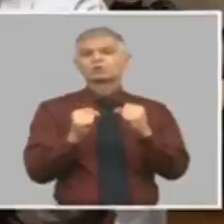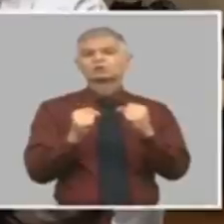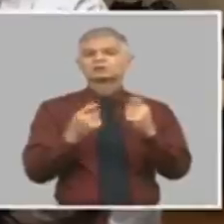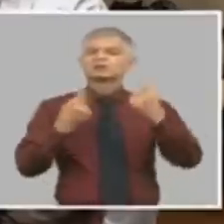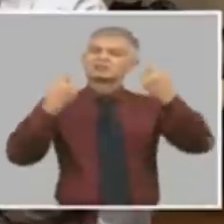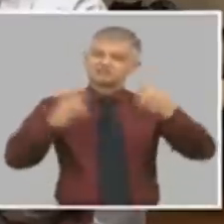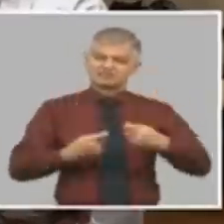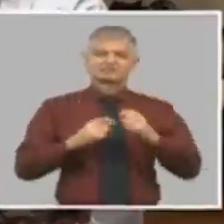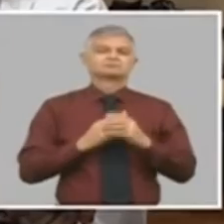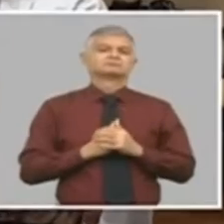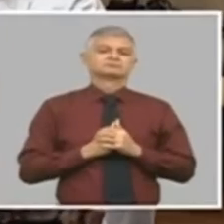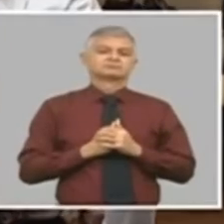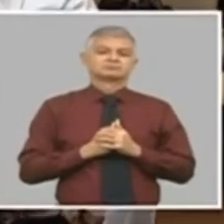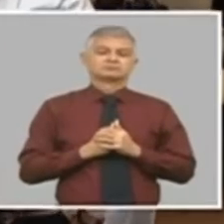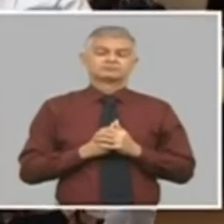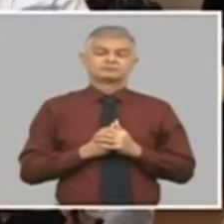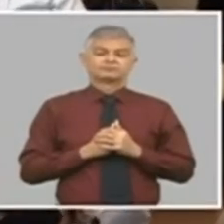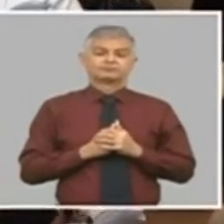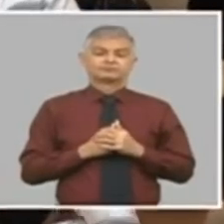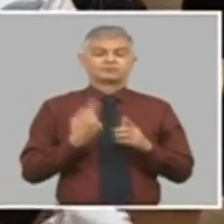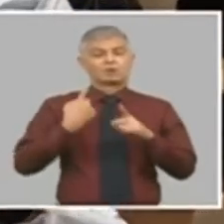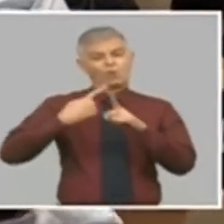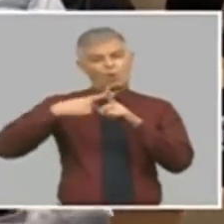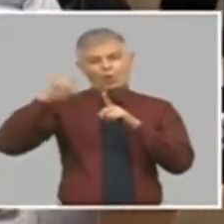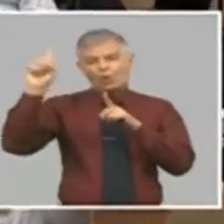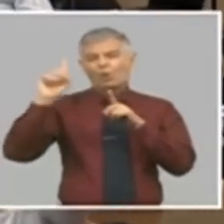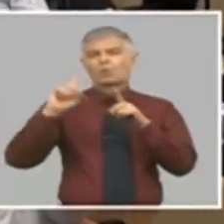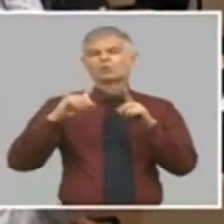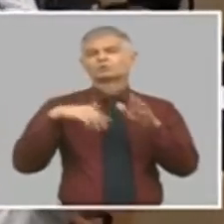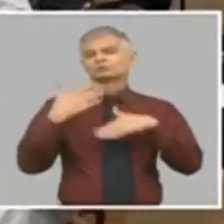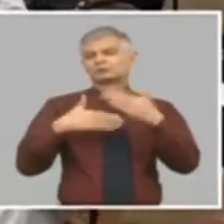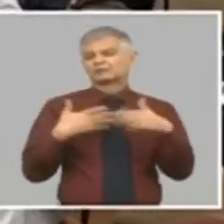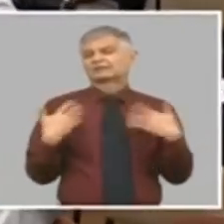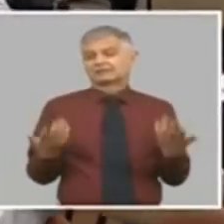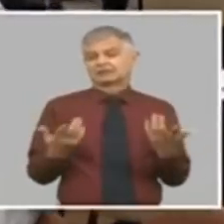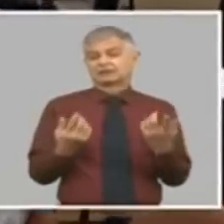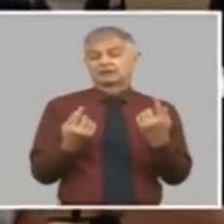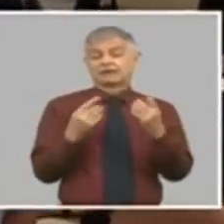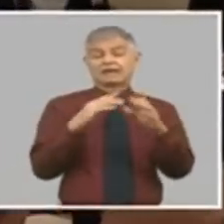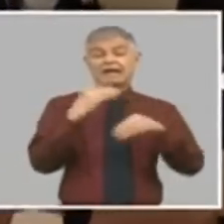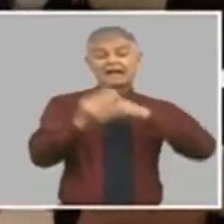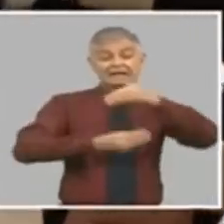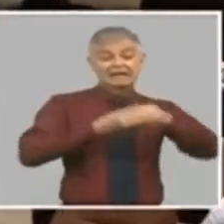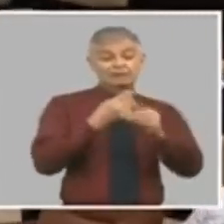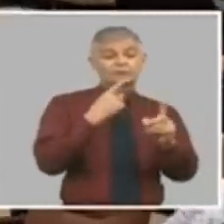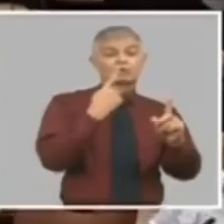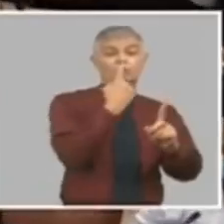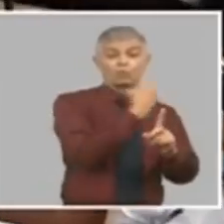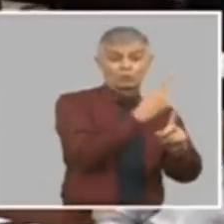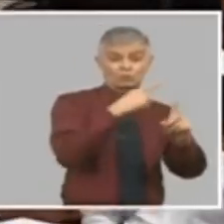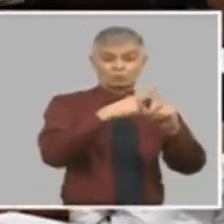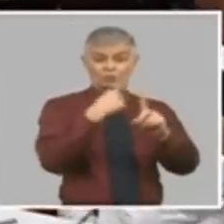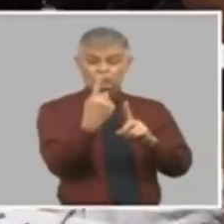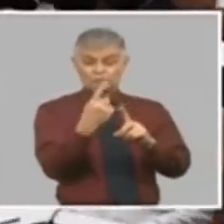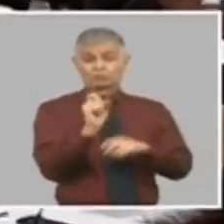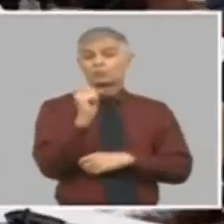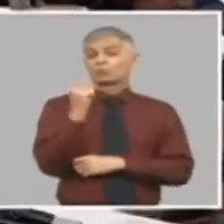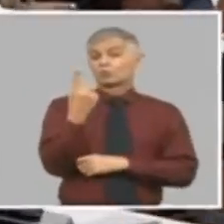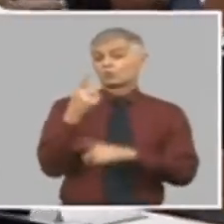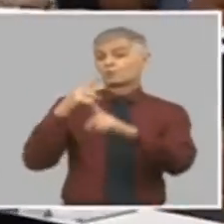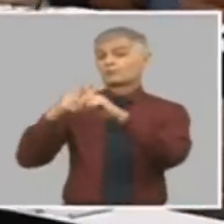a explicar el otro fenómeno que tenemos con nosotros es el tipo cambio uno por uno y el tipo cambio uno por veinticinco la diferencia es grande